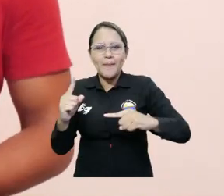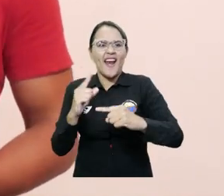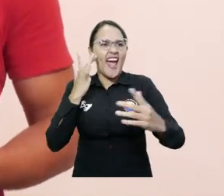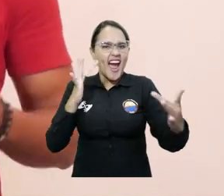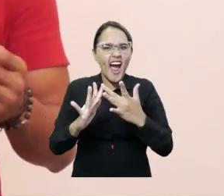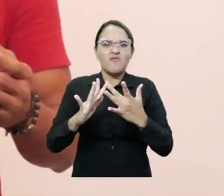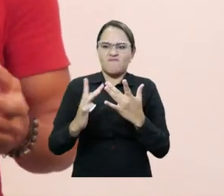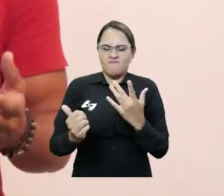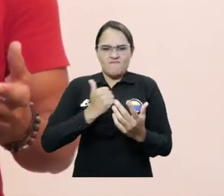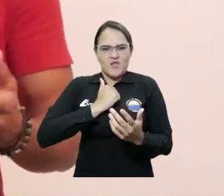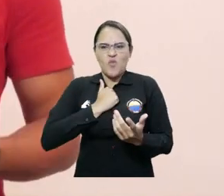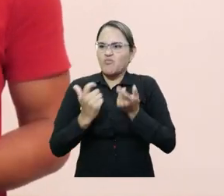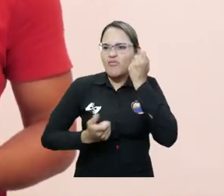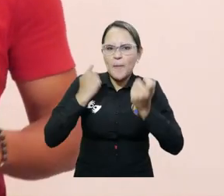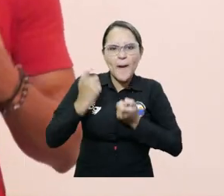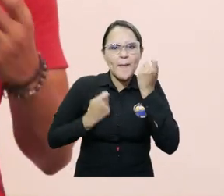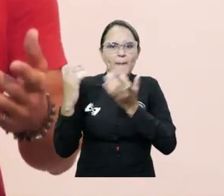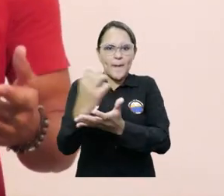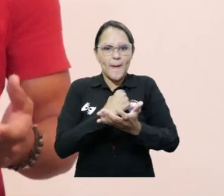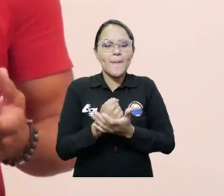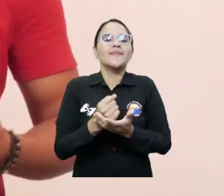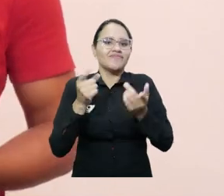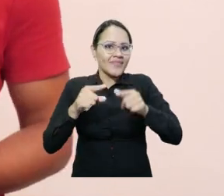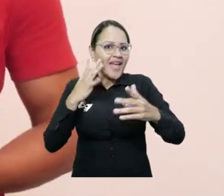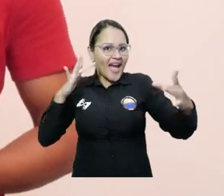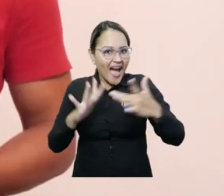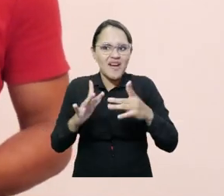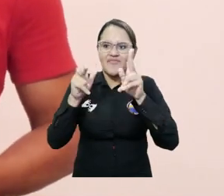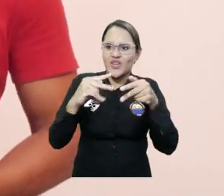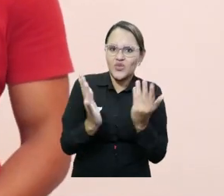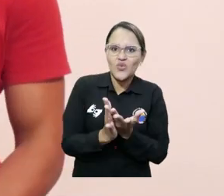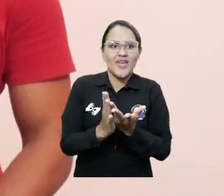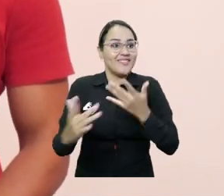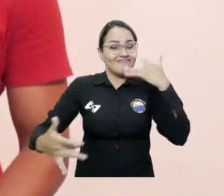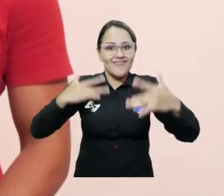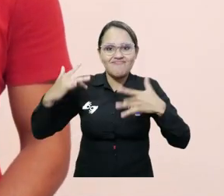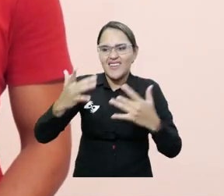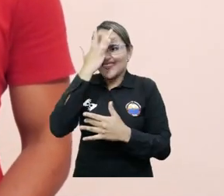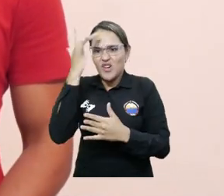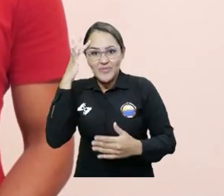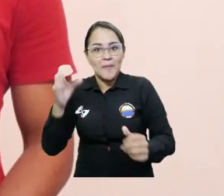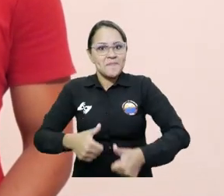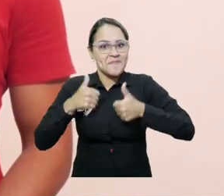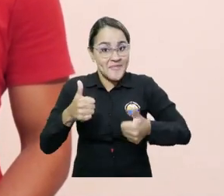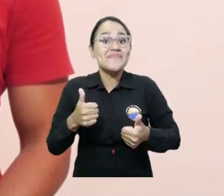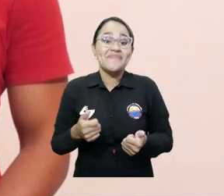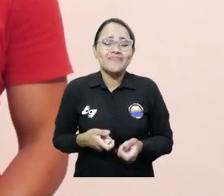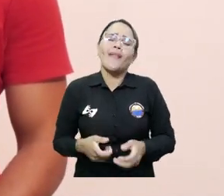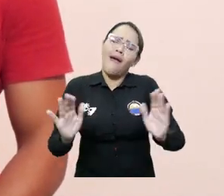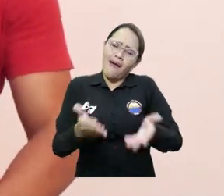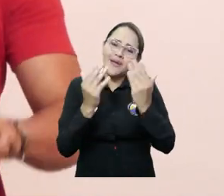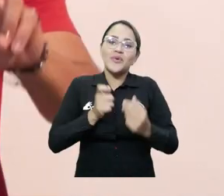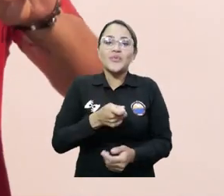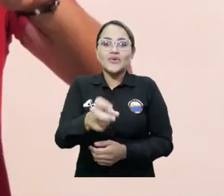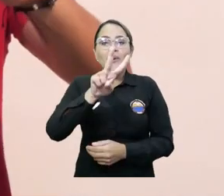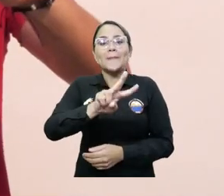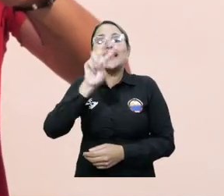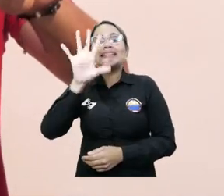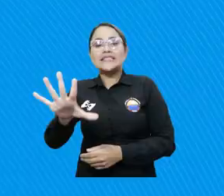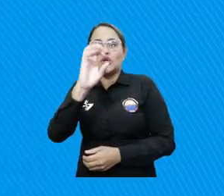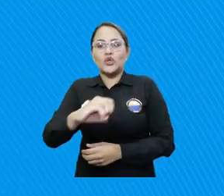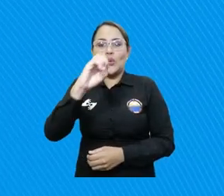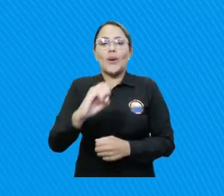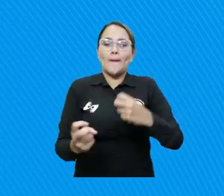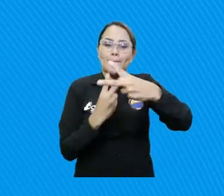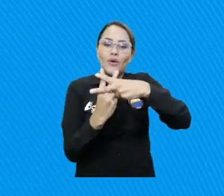y deportivos, y así tener en cuenta la salud mental y física de nuestros estudiantes. Te invitamos este 25 de Octubre a votar por el 02.